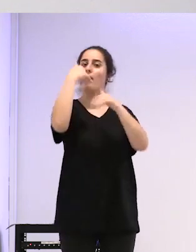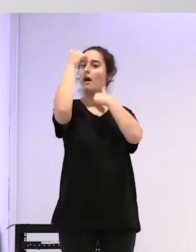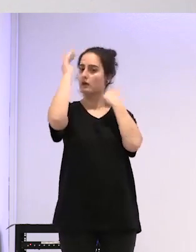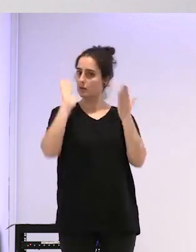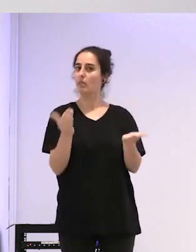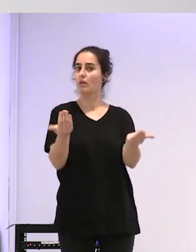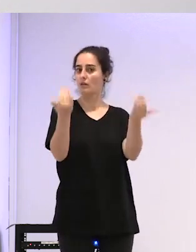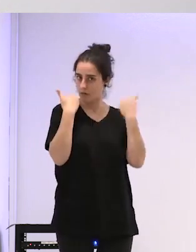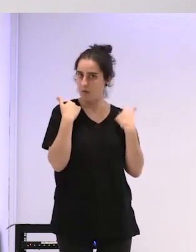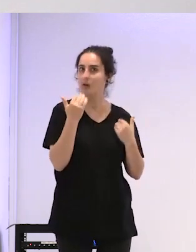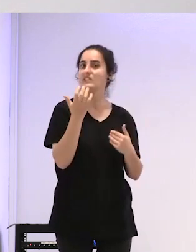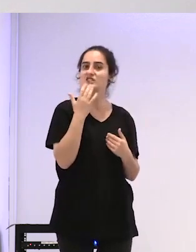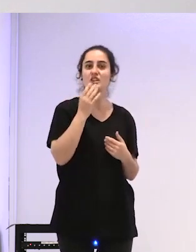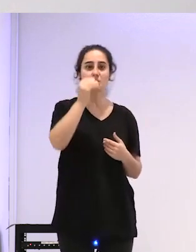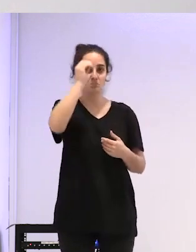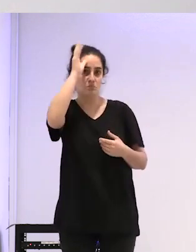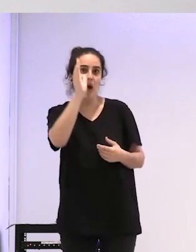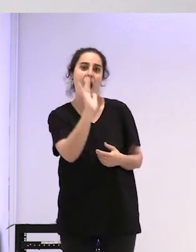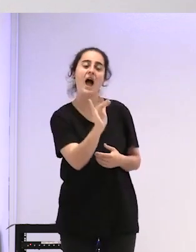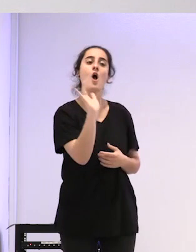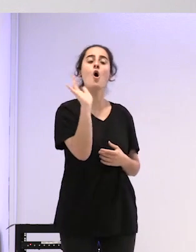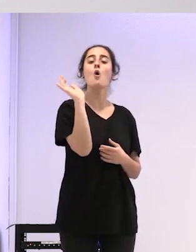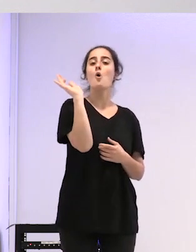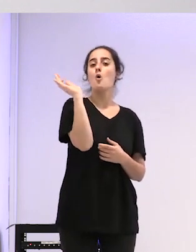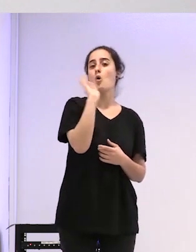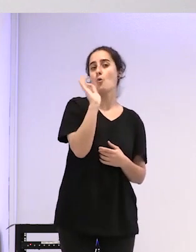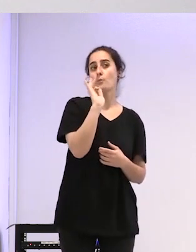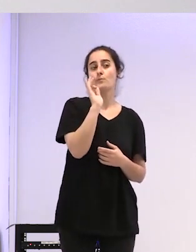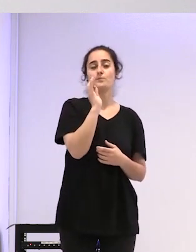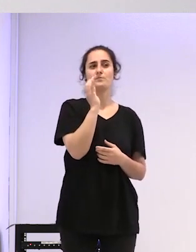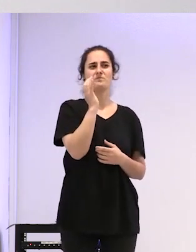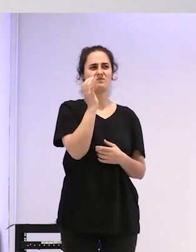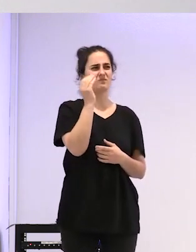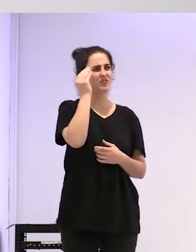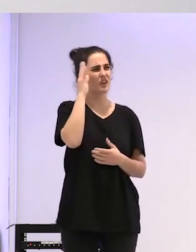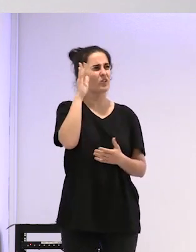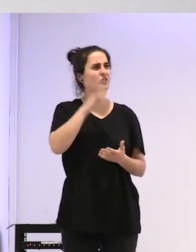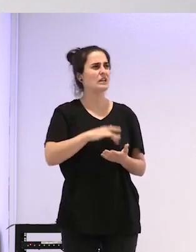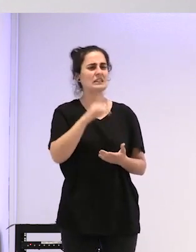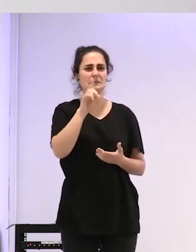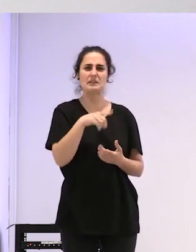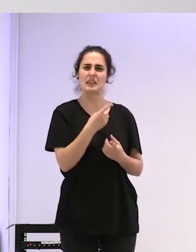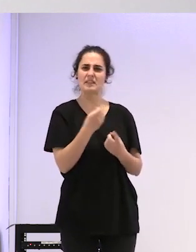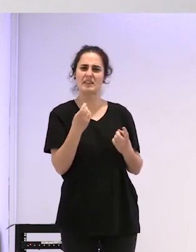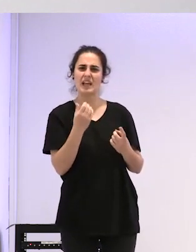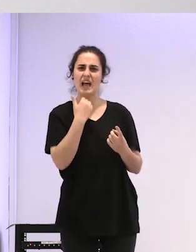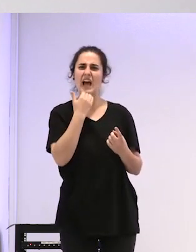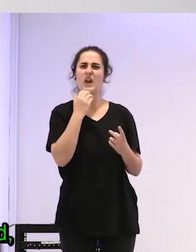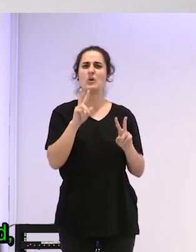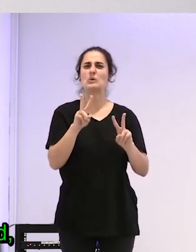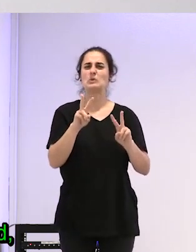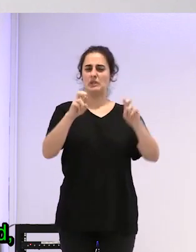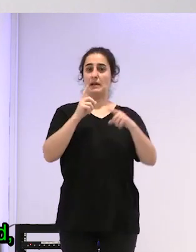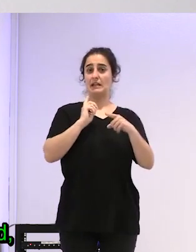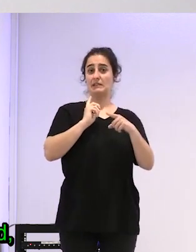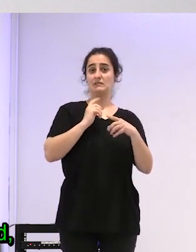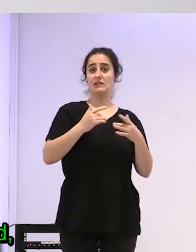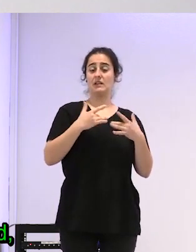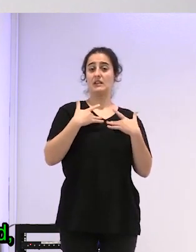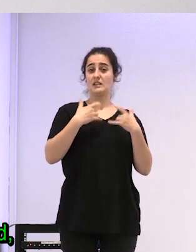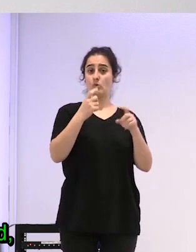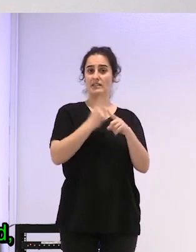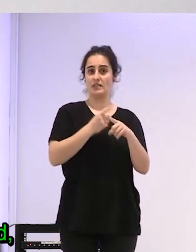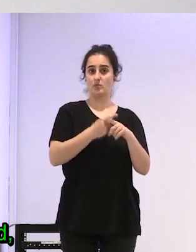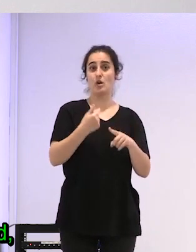si tiene un conocimiento o si tiene me parece que era algo en salud sexual y tal como yo he tenido un máster de